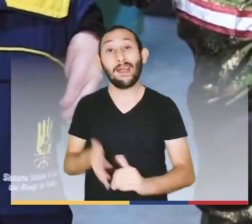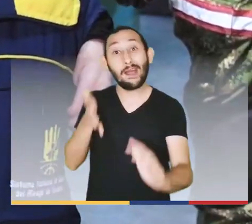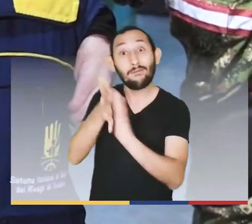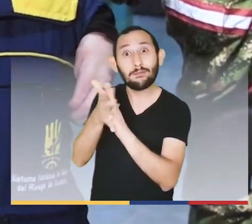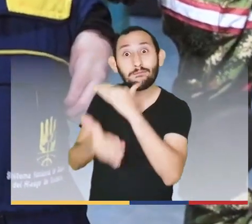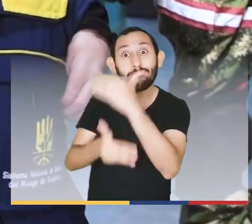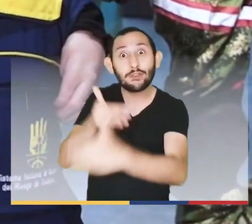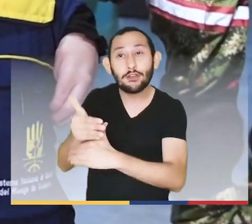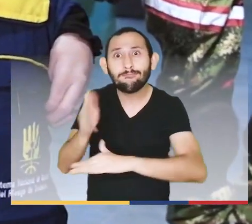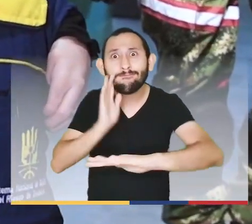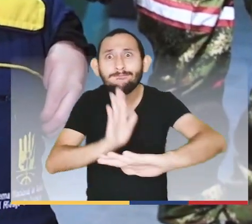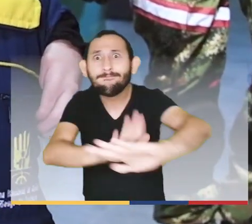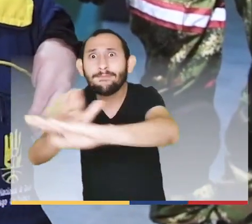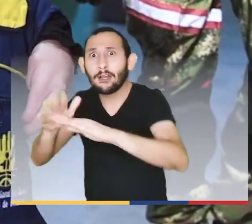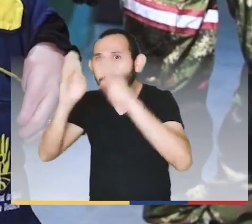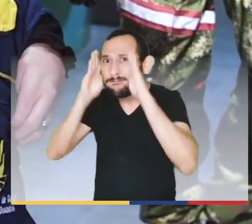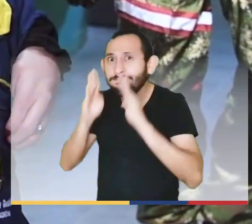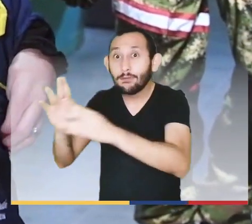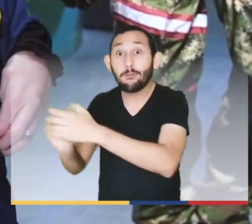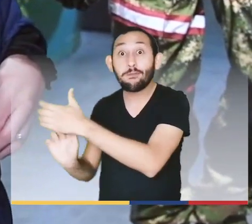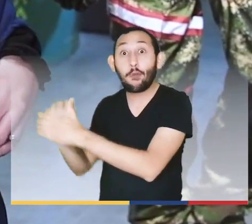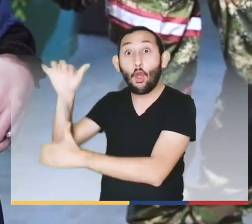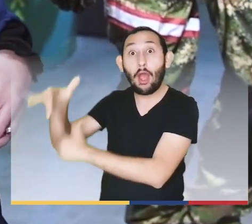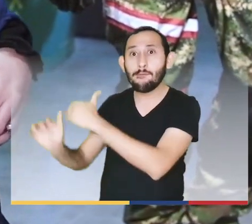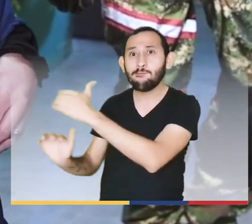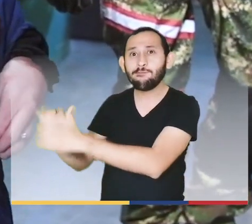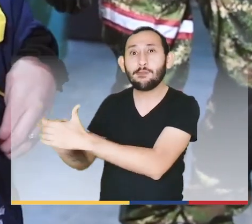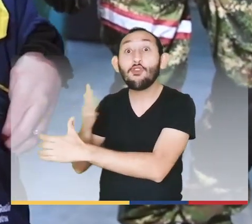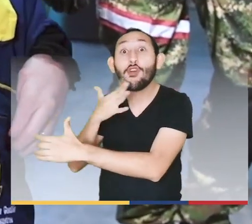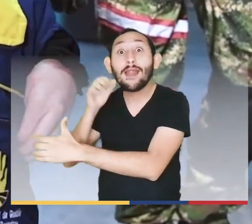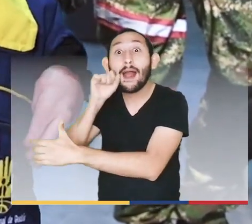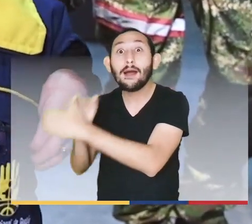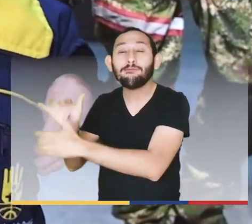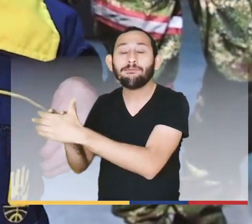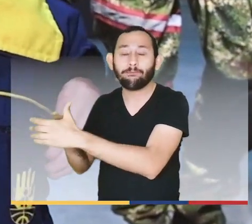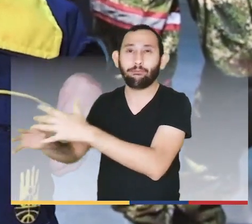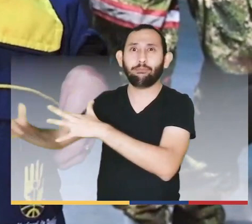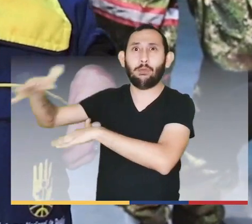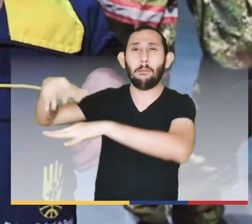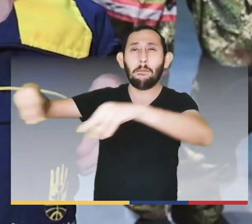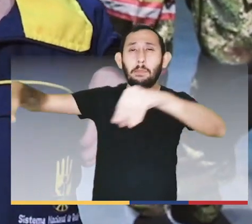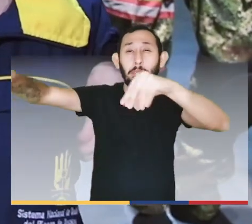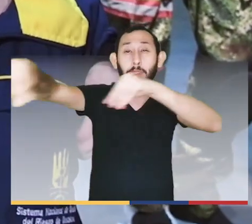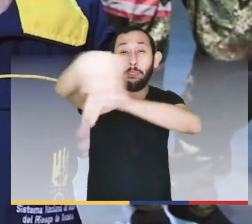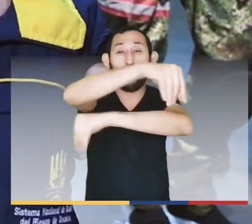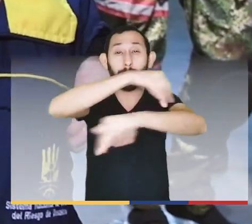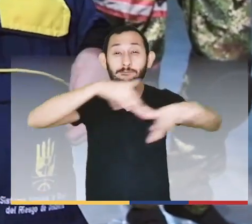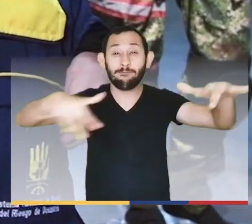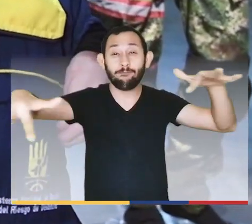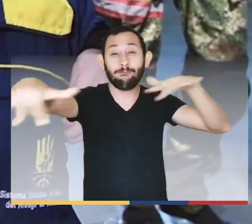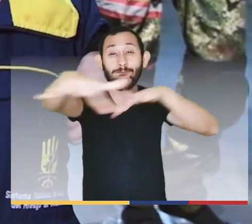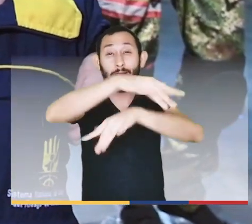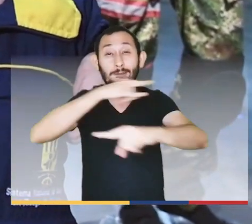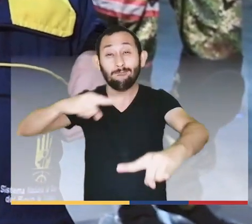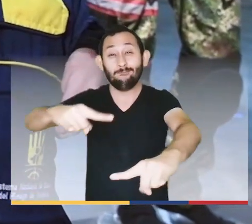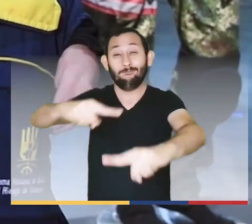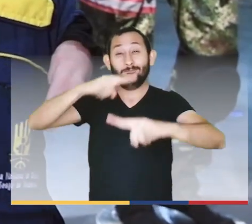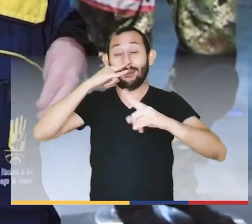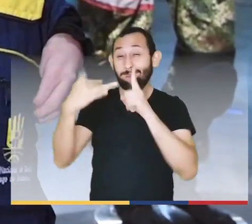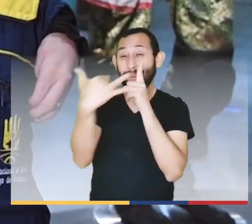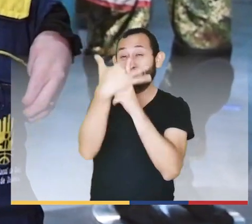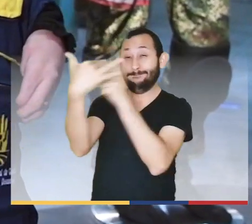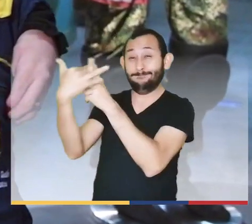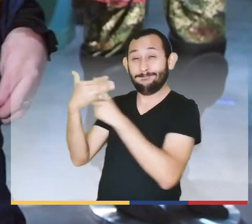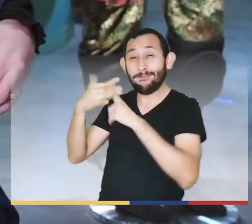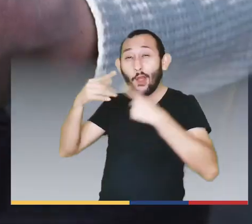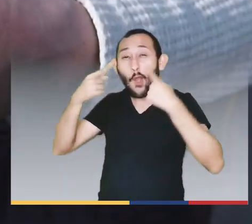Debido a la actividad naranja del volcán Nevado del Ruiz, debemos proteger nuestros ojos y pulmones de materiales